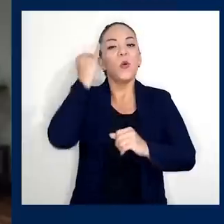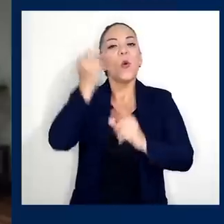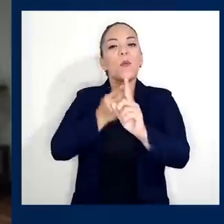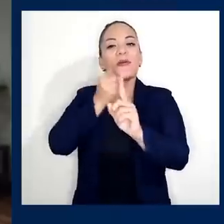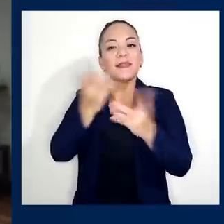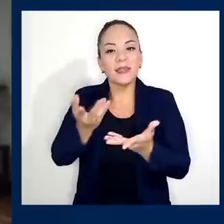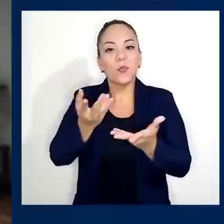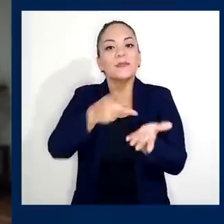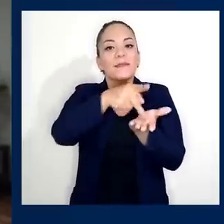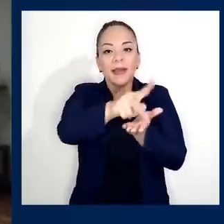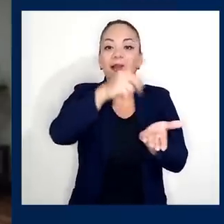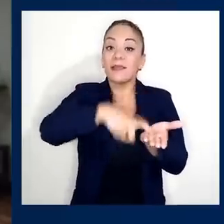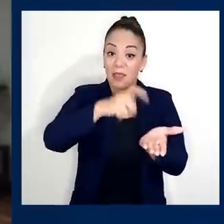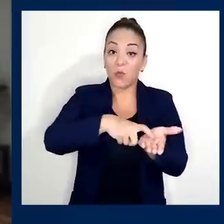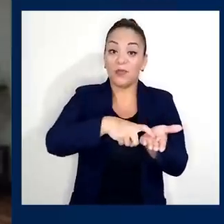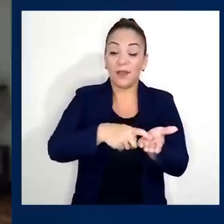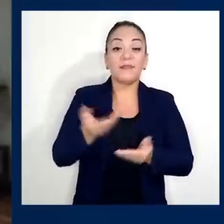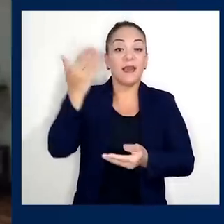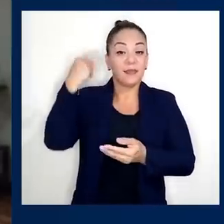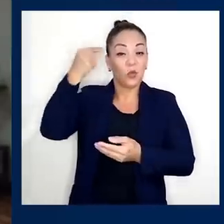la deuda que heredamos.